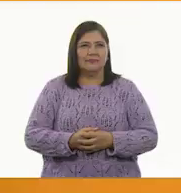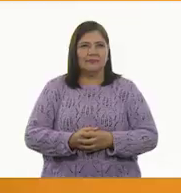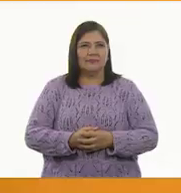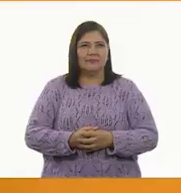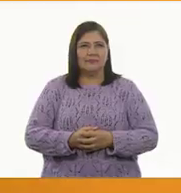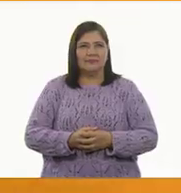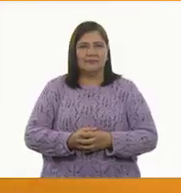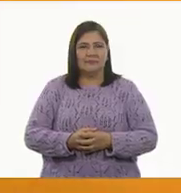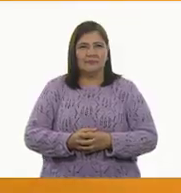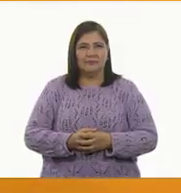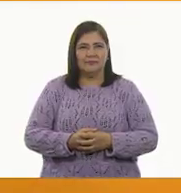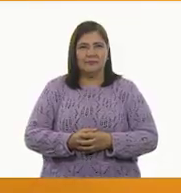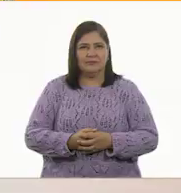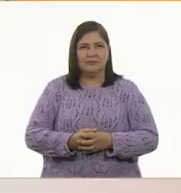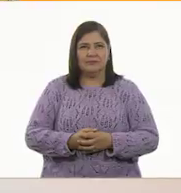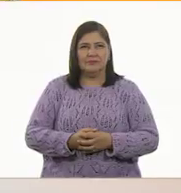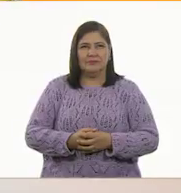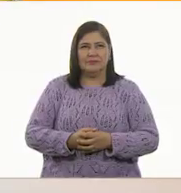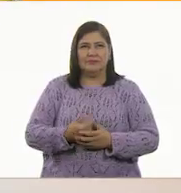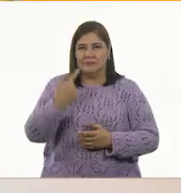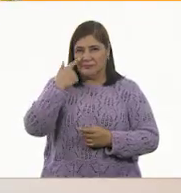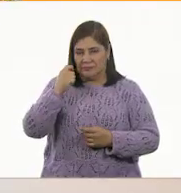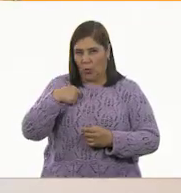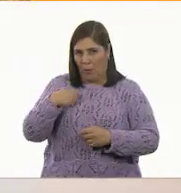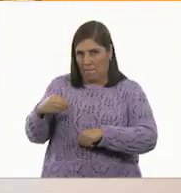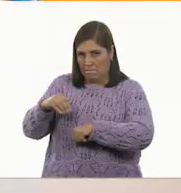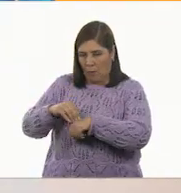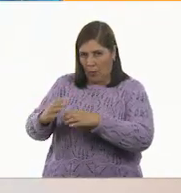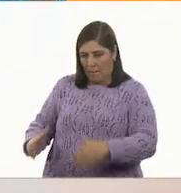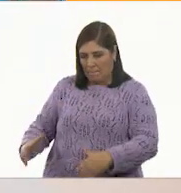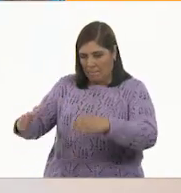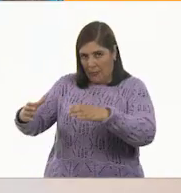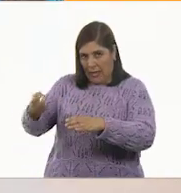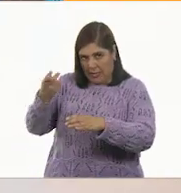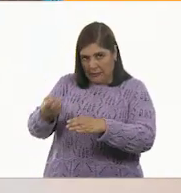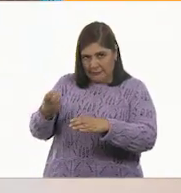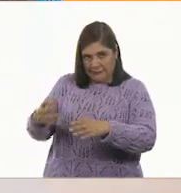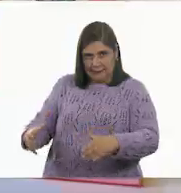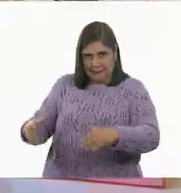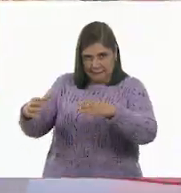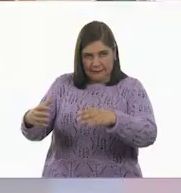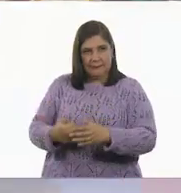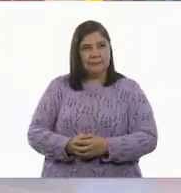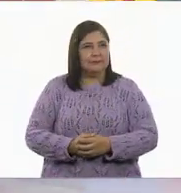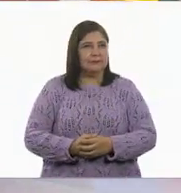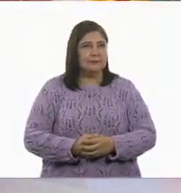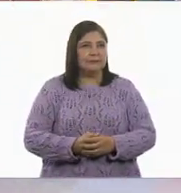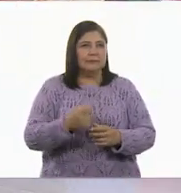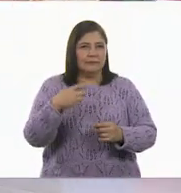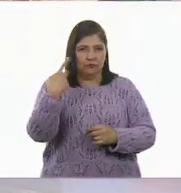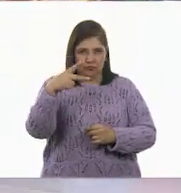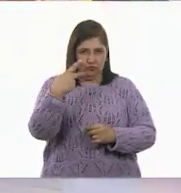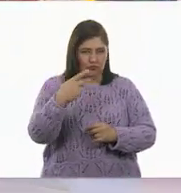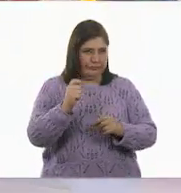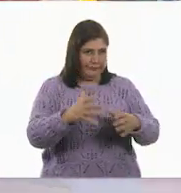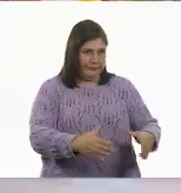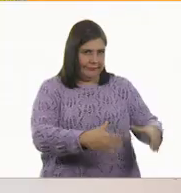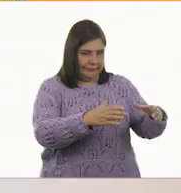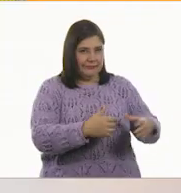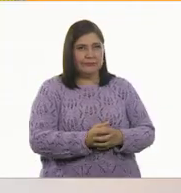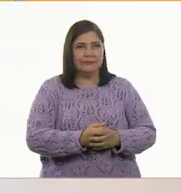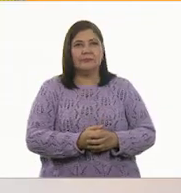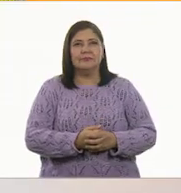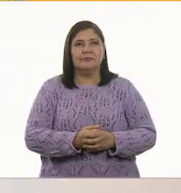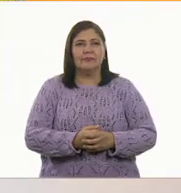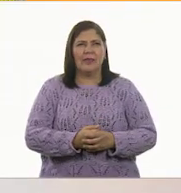Decíamos que te voy a colocar tu botecito aquí. Tú vas usar este. Bien. Este es el tuyo. Ok. Oye,